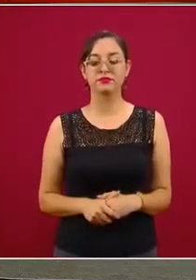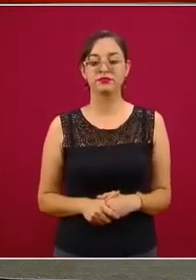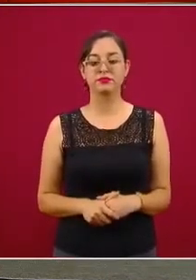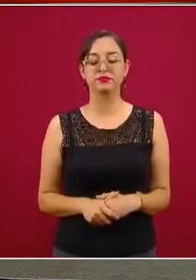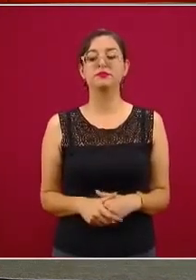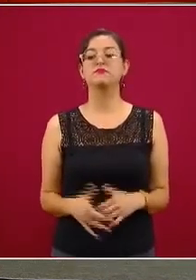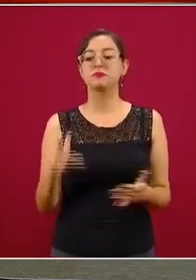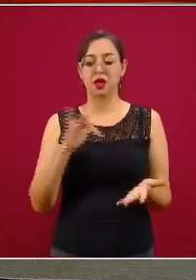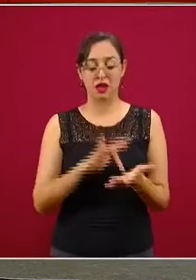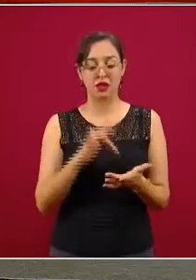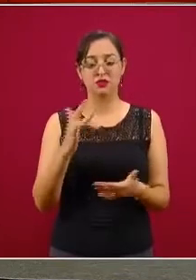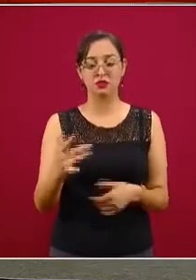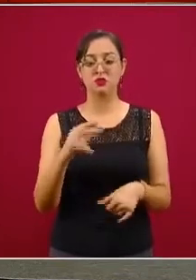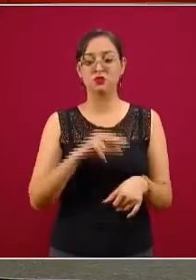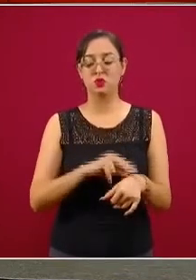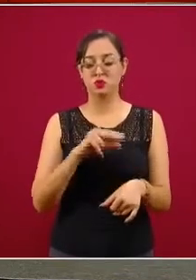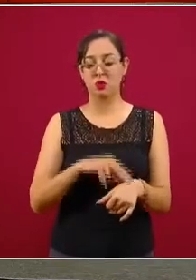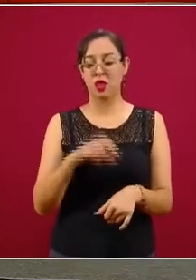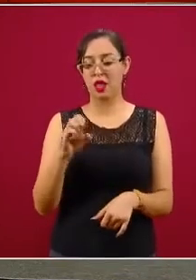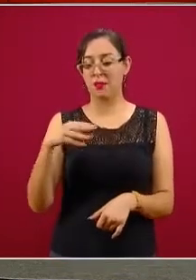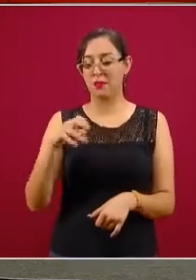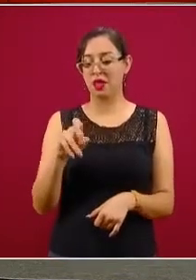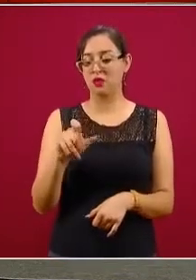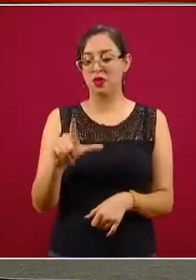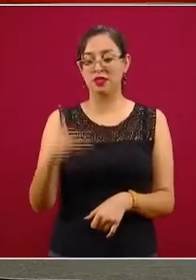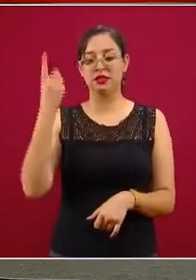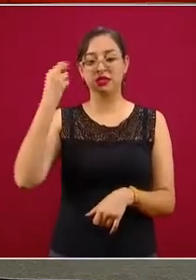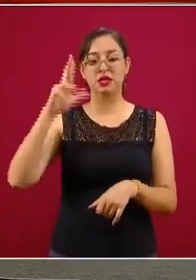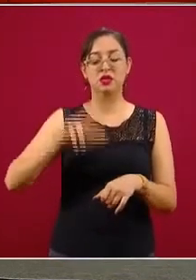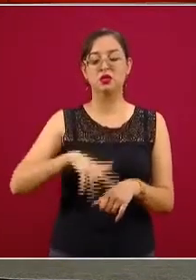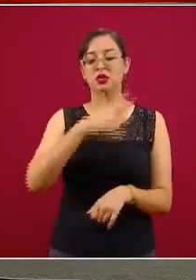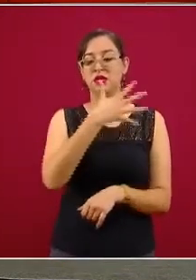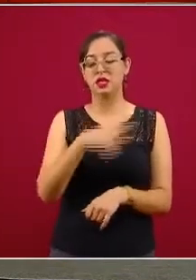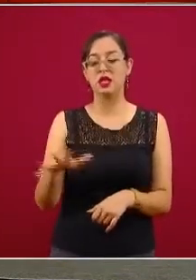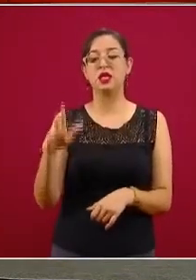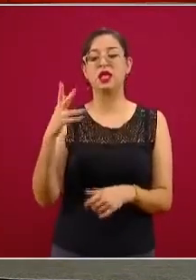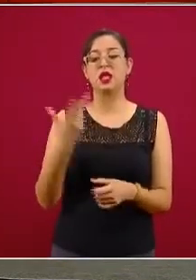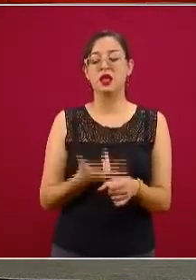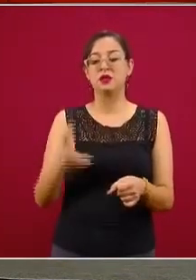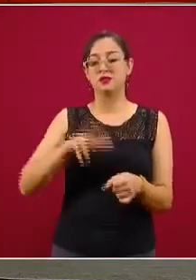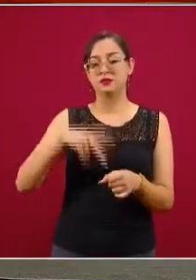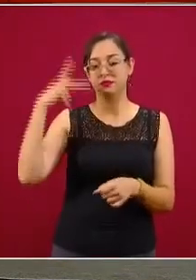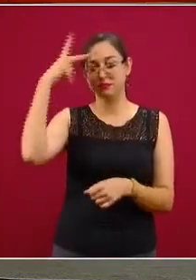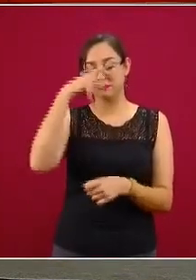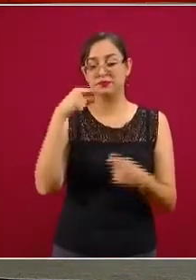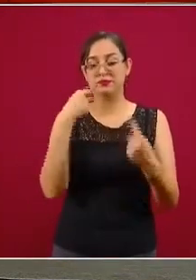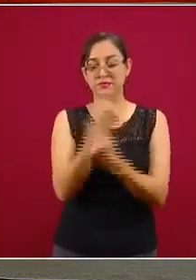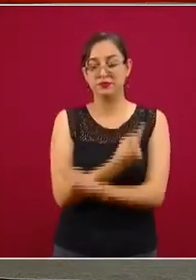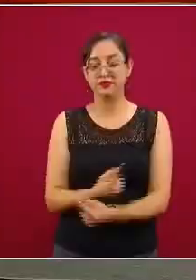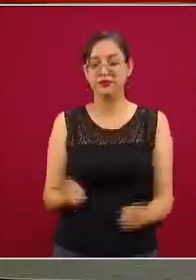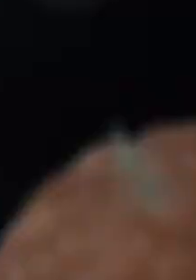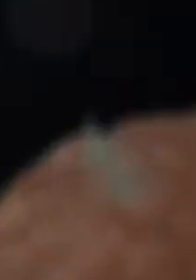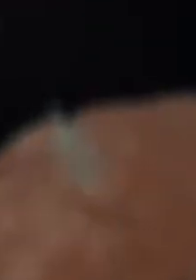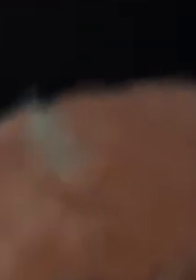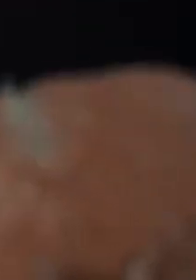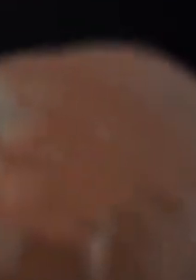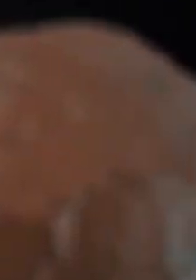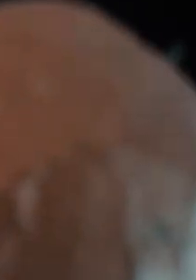doctor Emanuel Sarmiento. de director general del hospital psiquiátrico infantil Juan Ennio Navarro de la Secretaría de Salud.